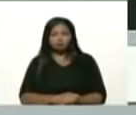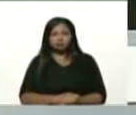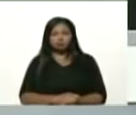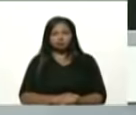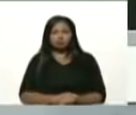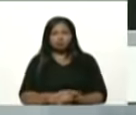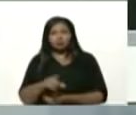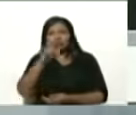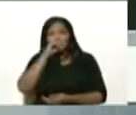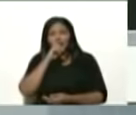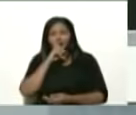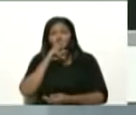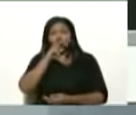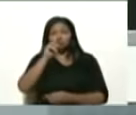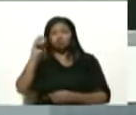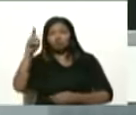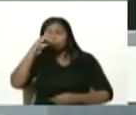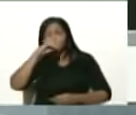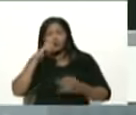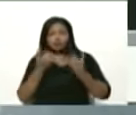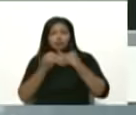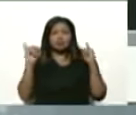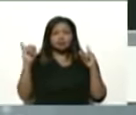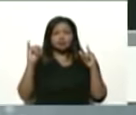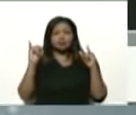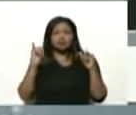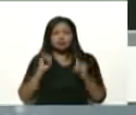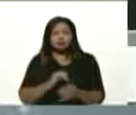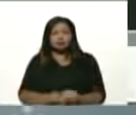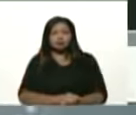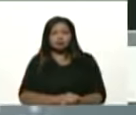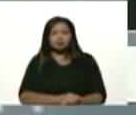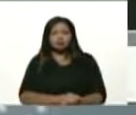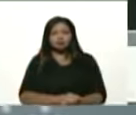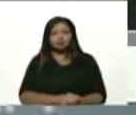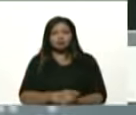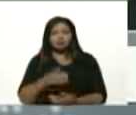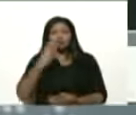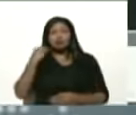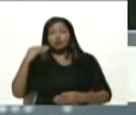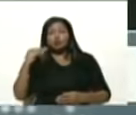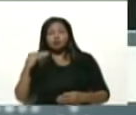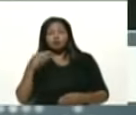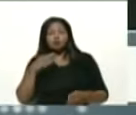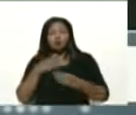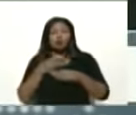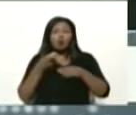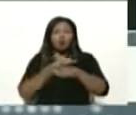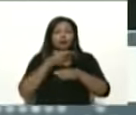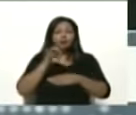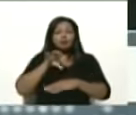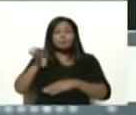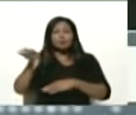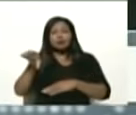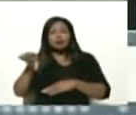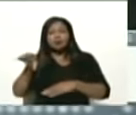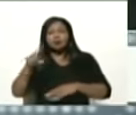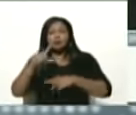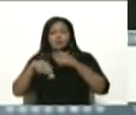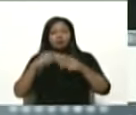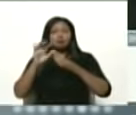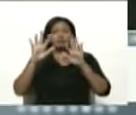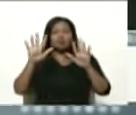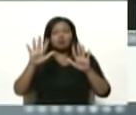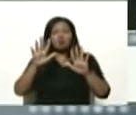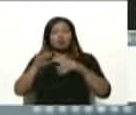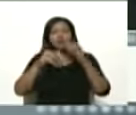año bicentenario de las independencias, es la juventud que va a gobernar este país los próximos 10,